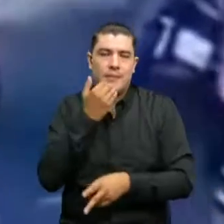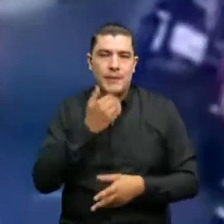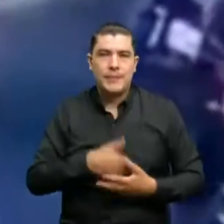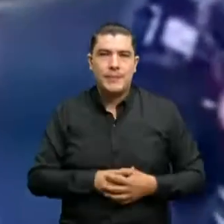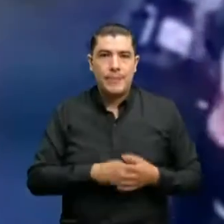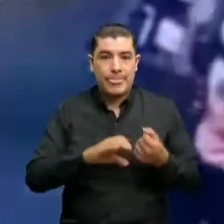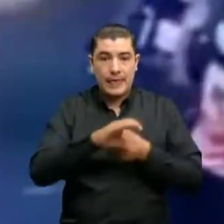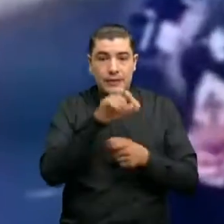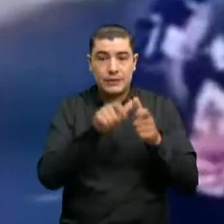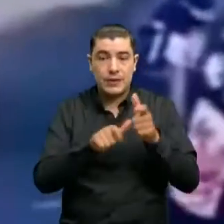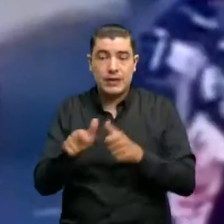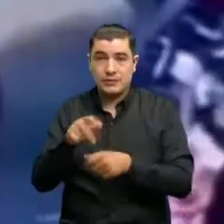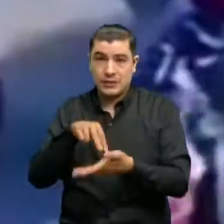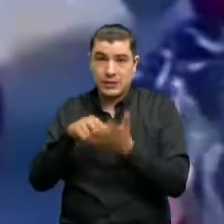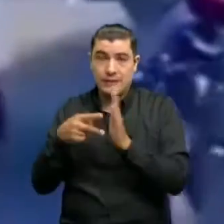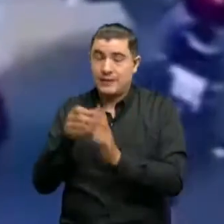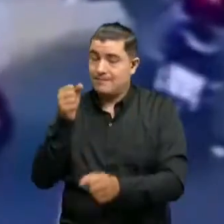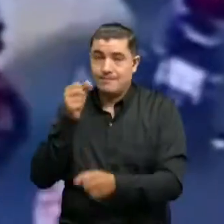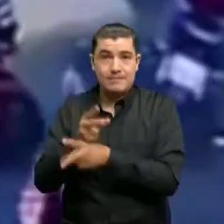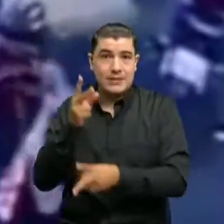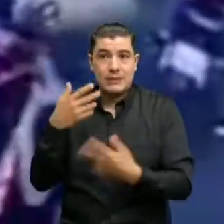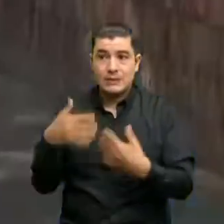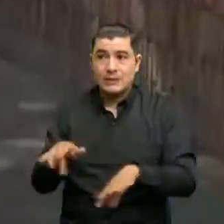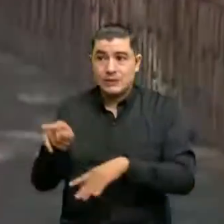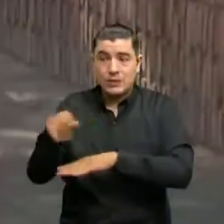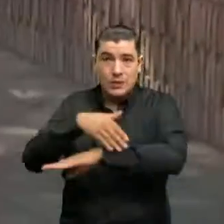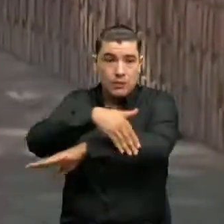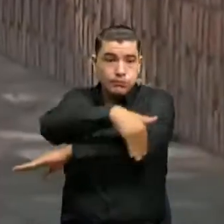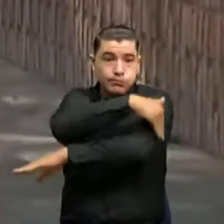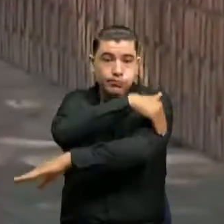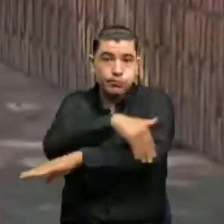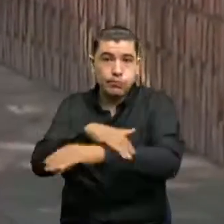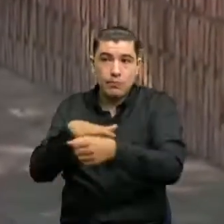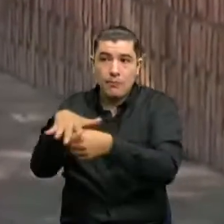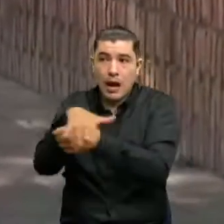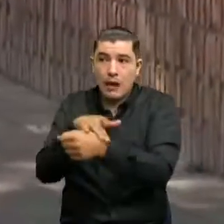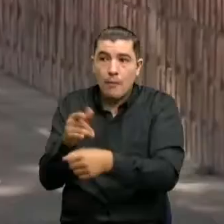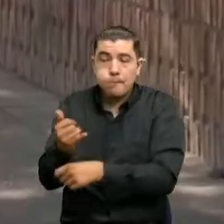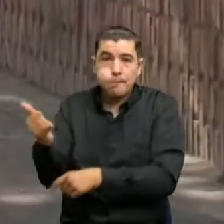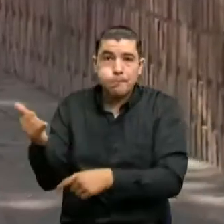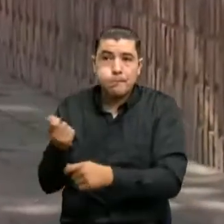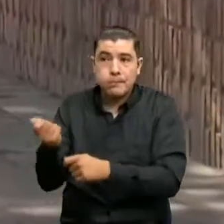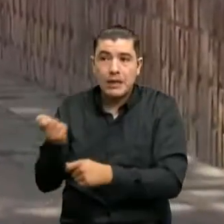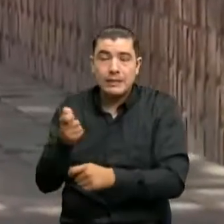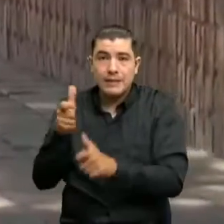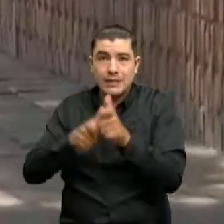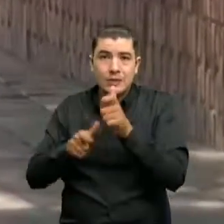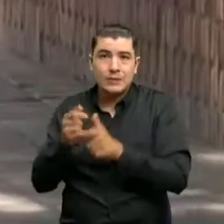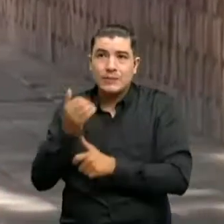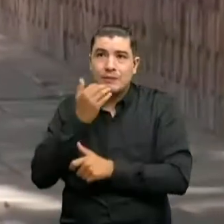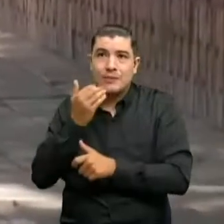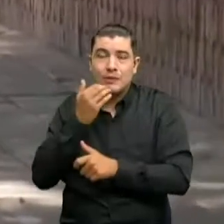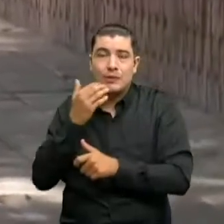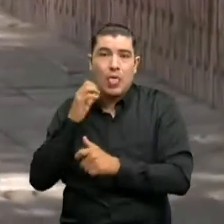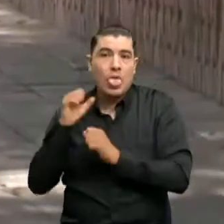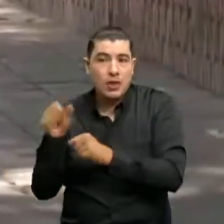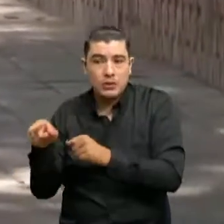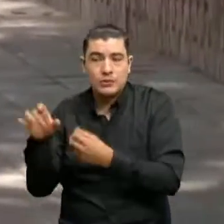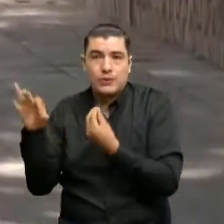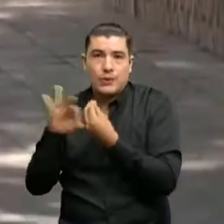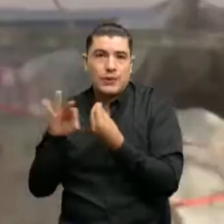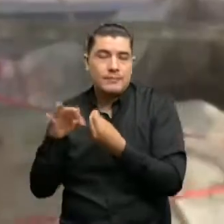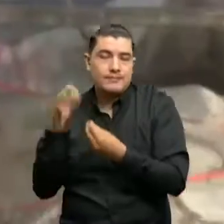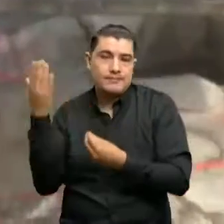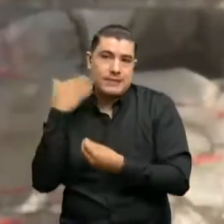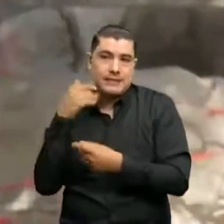ciudadano es inseguridad que en la esquina del barrio unas personas se pongan a, por ejemplo, a consumir alucinógenos. Así no le estén haciendo nada a